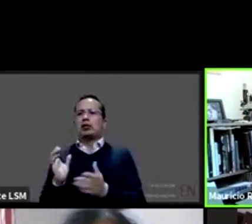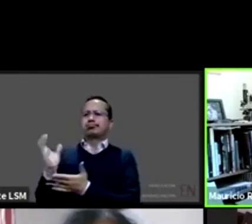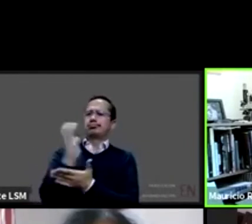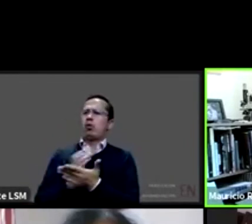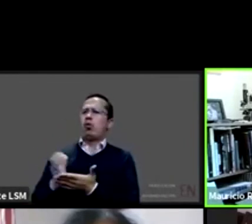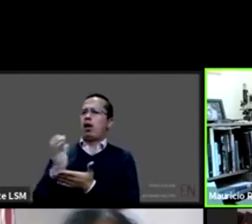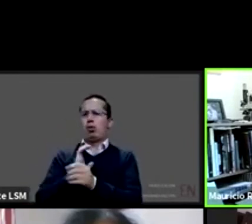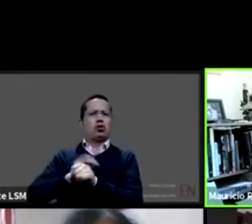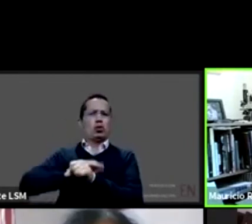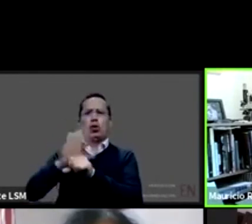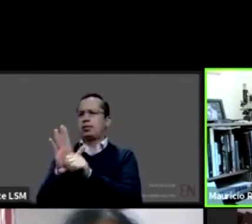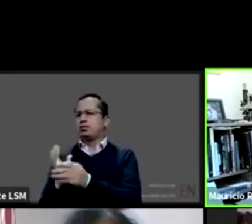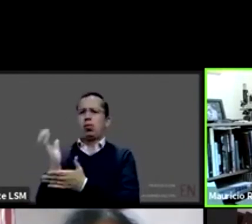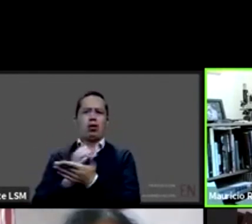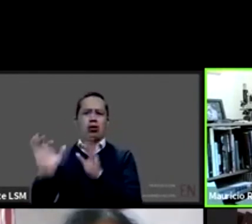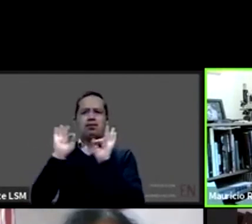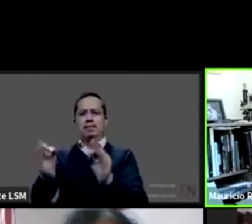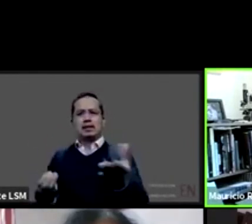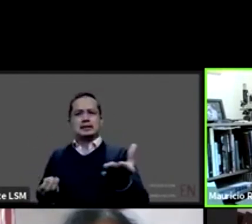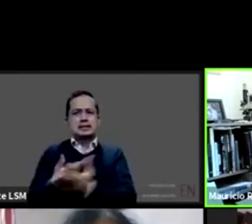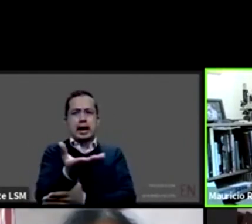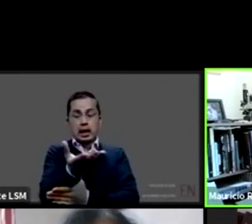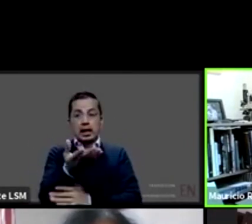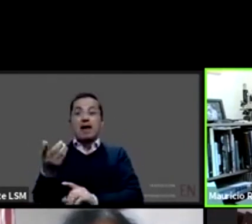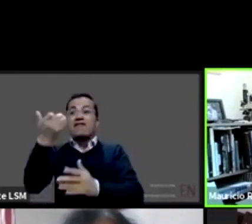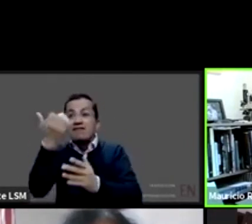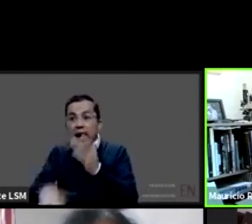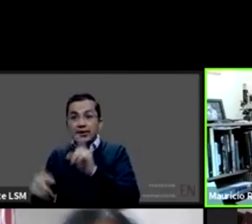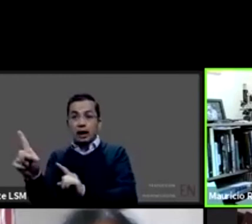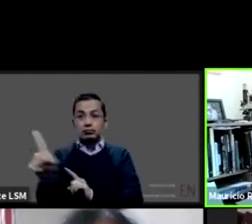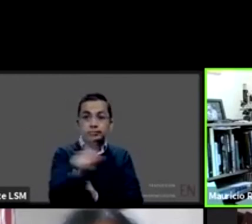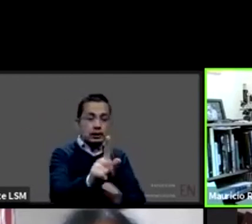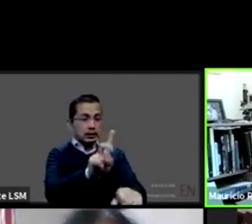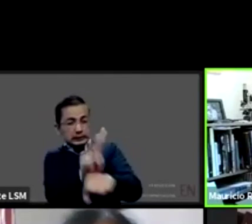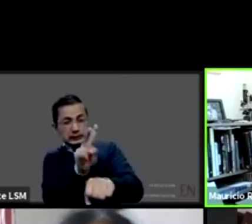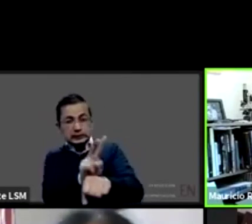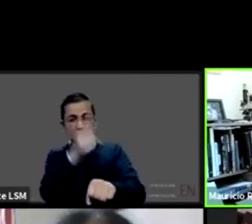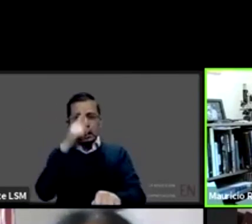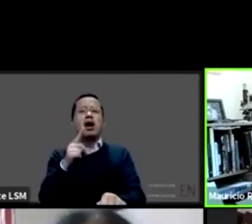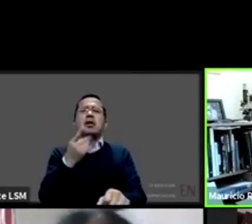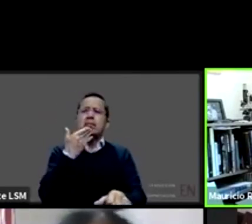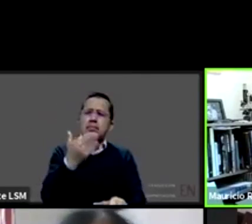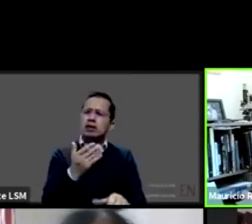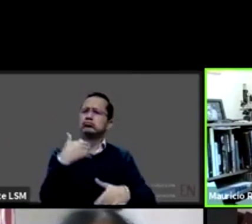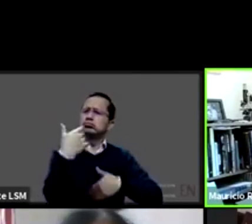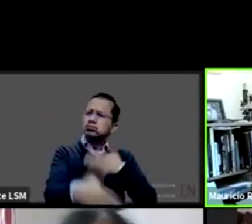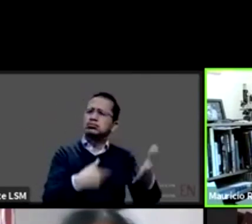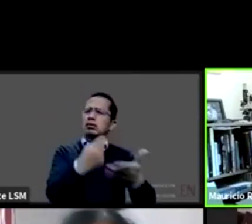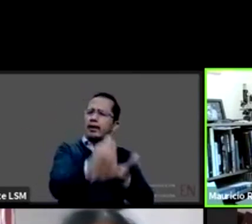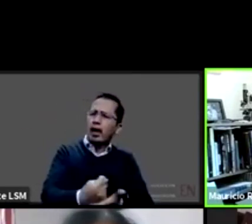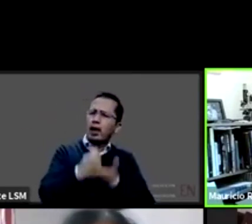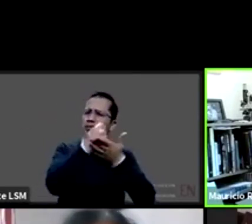etcétera ese digamos todo ese andamiaje se está construyendo y se está encontrando dónde va a poder